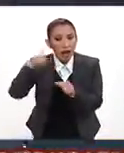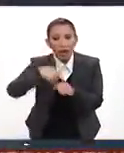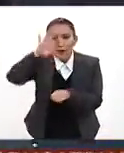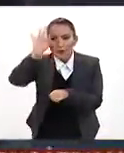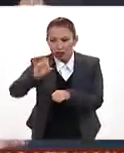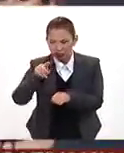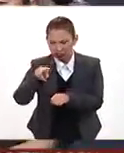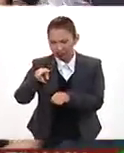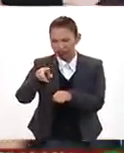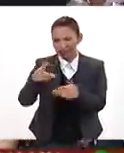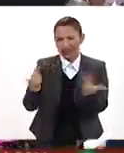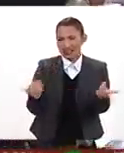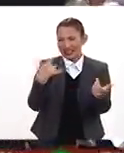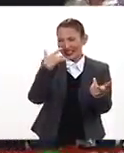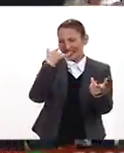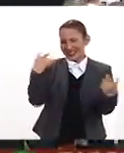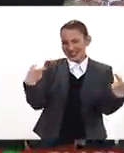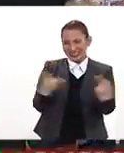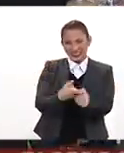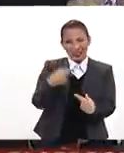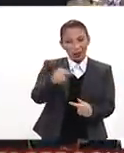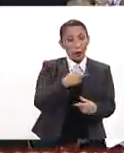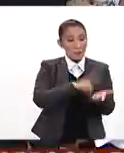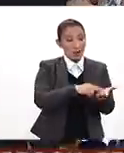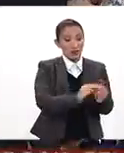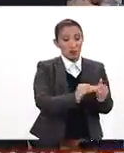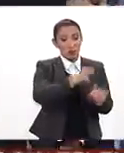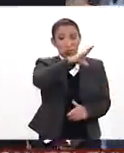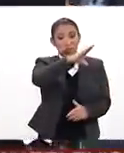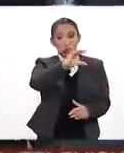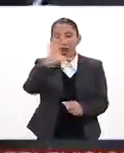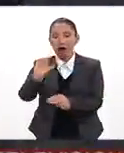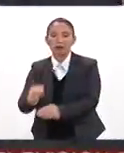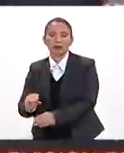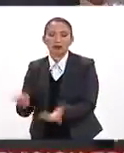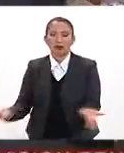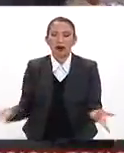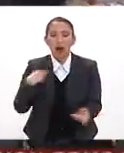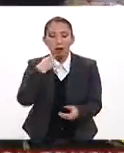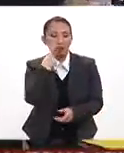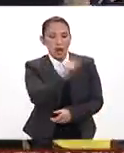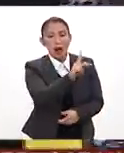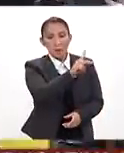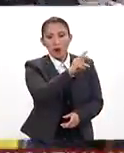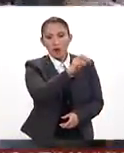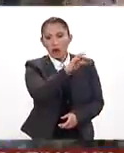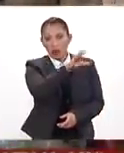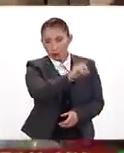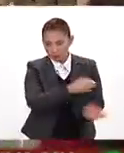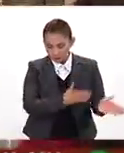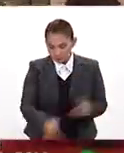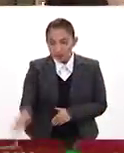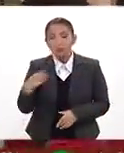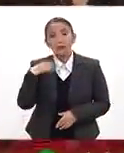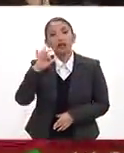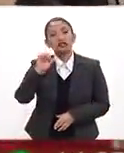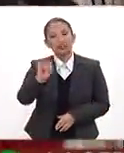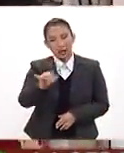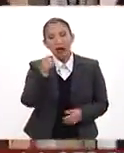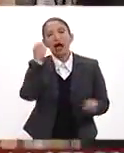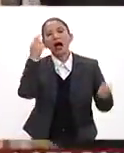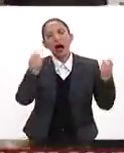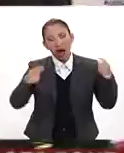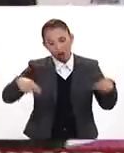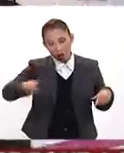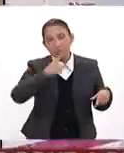oferta que no les están cumpliendo o se dan cuenta de que están inflando precios, hay que denunciarlo ante la Profeco. Y por otro lado, sí, en algún momento, también,